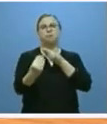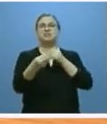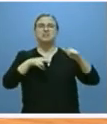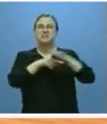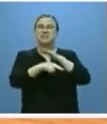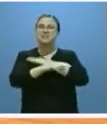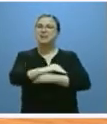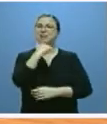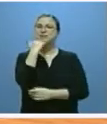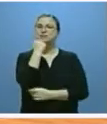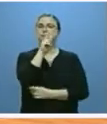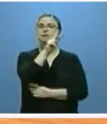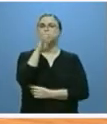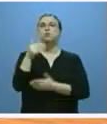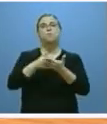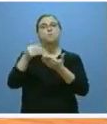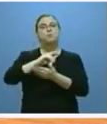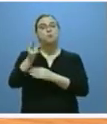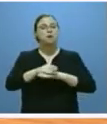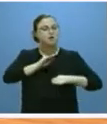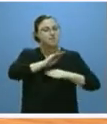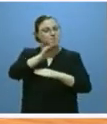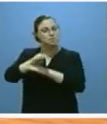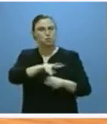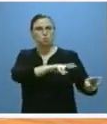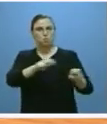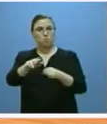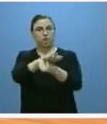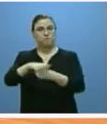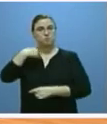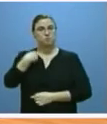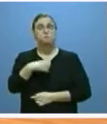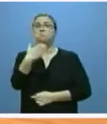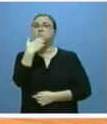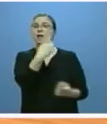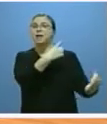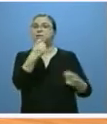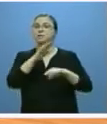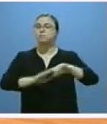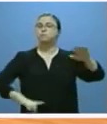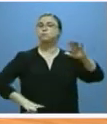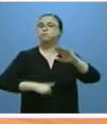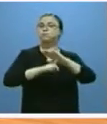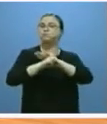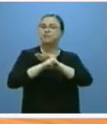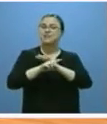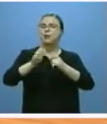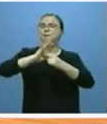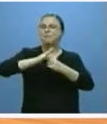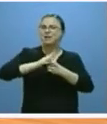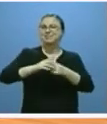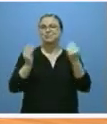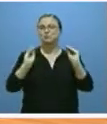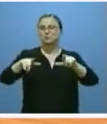millones de euros para nuevas inversiones en este área entre ellas las necesarias para el desarrollo de los parques de proveedores de